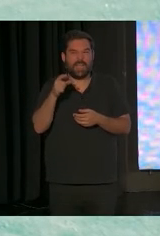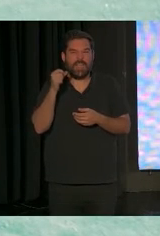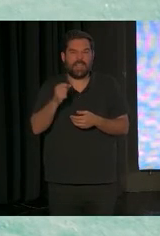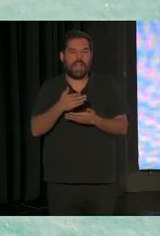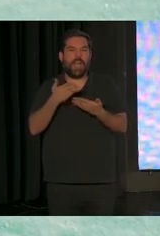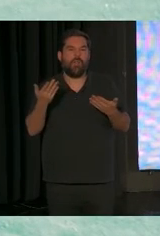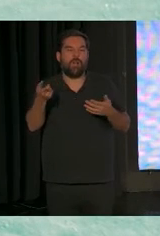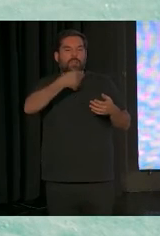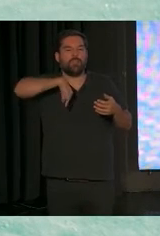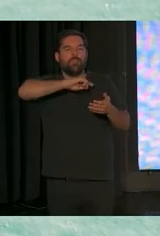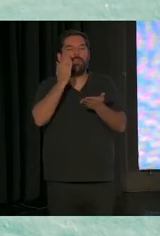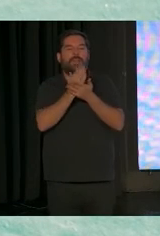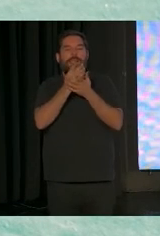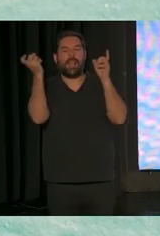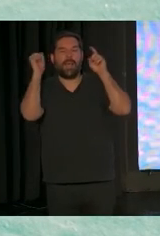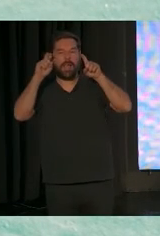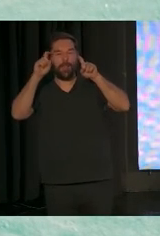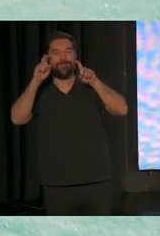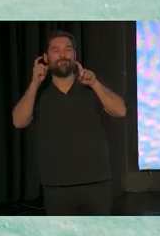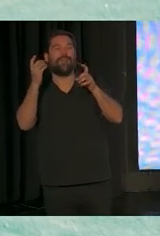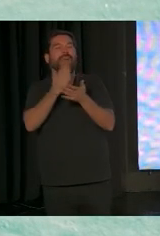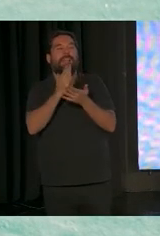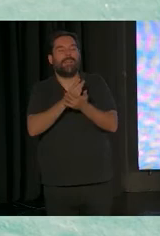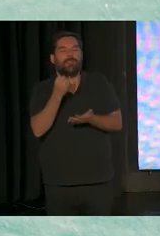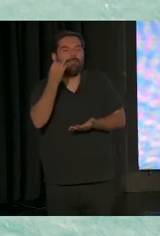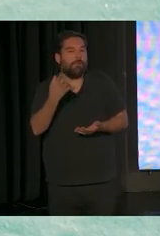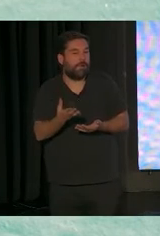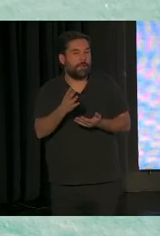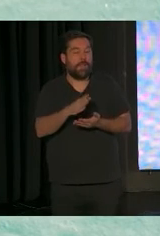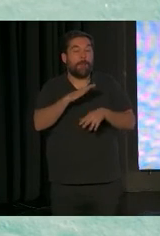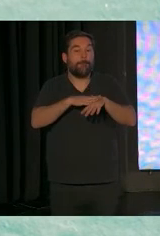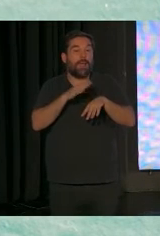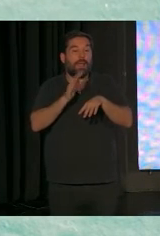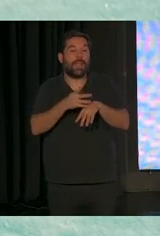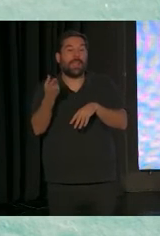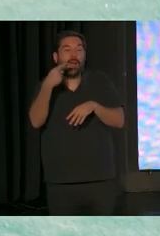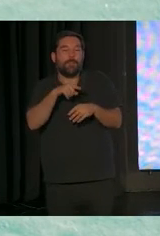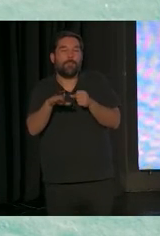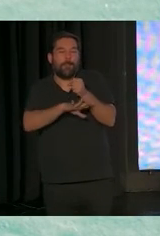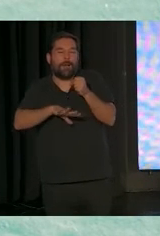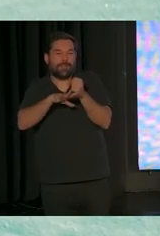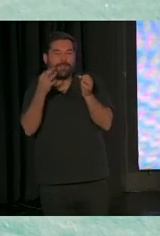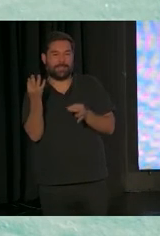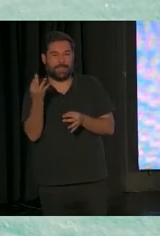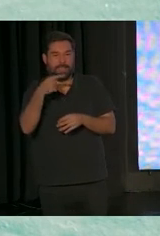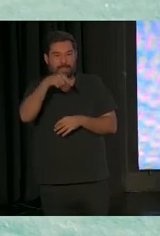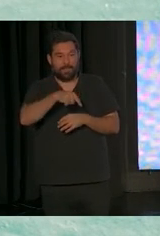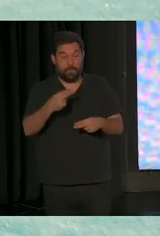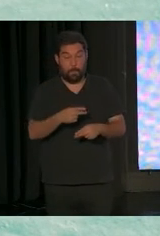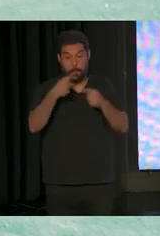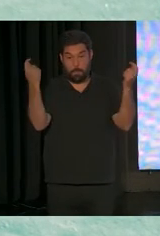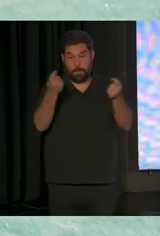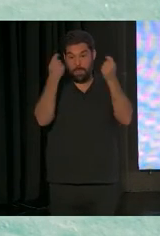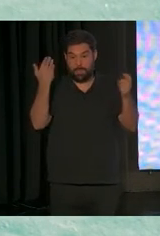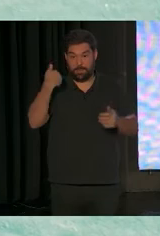dar sesiones, cuántas sesiones habría que dar, por qué y en base a qué. Esto está ya también publicado.